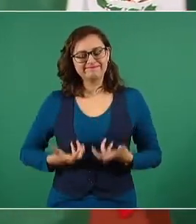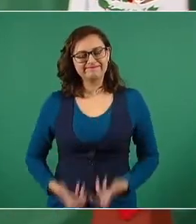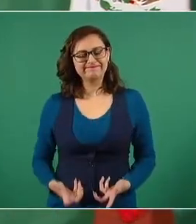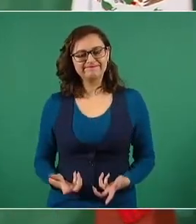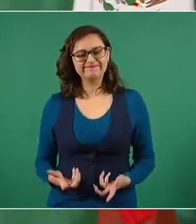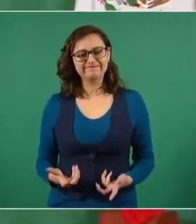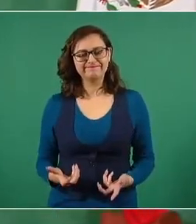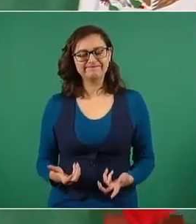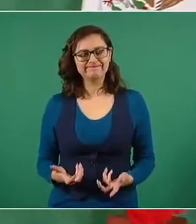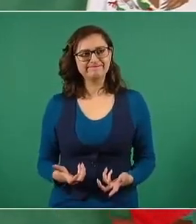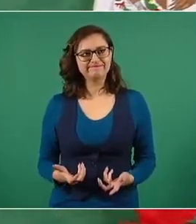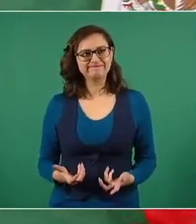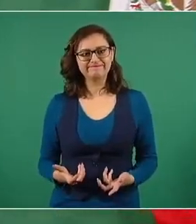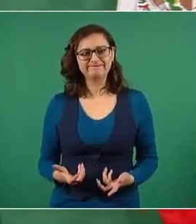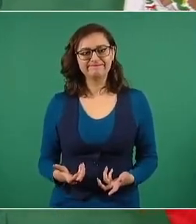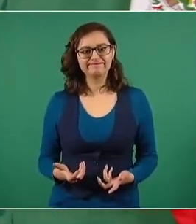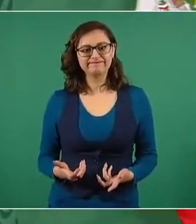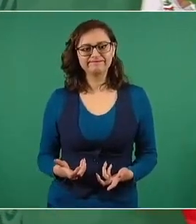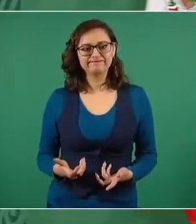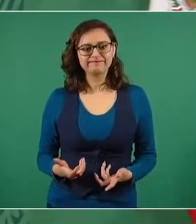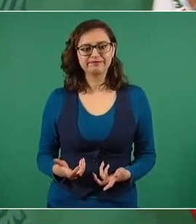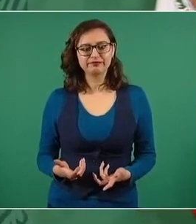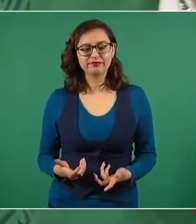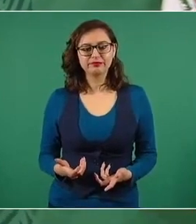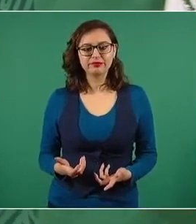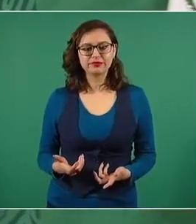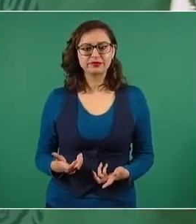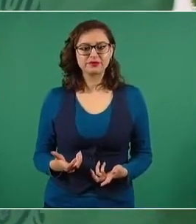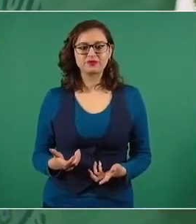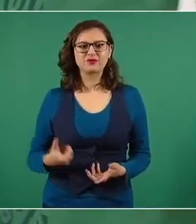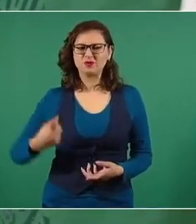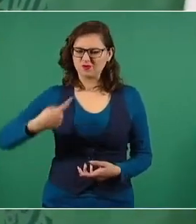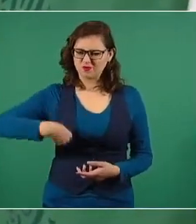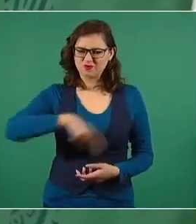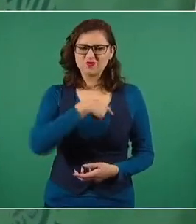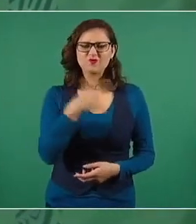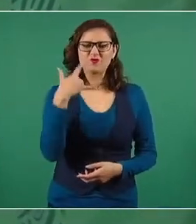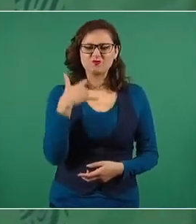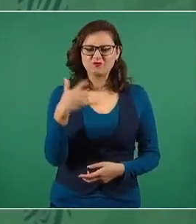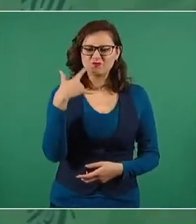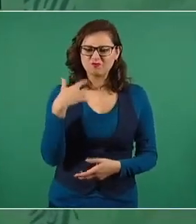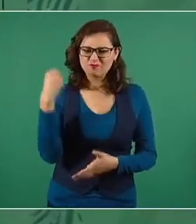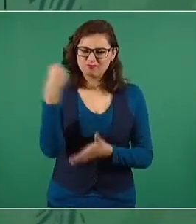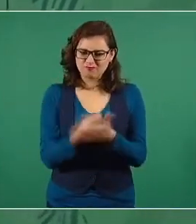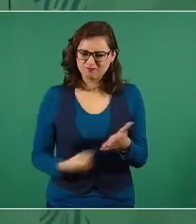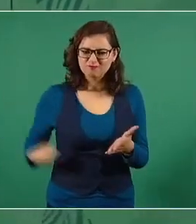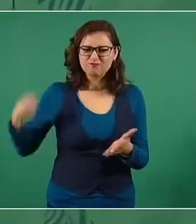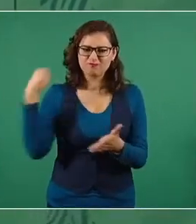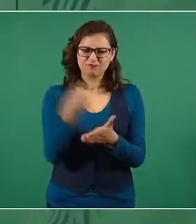impedir que la impongan,